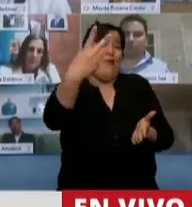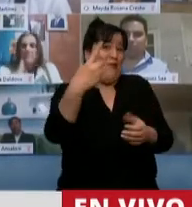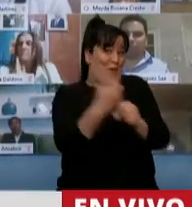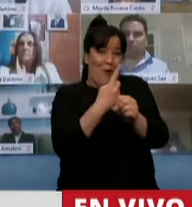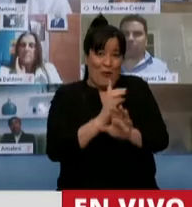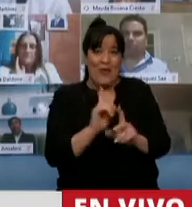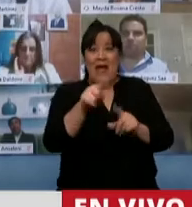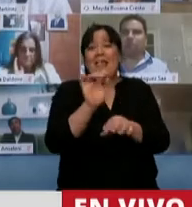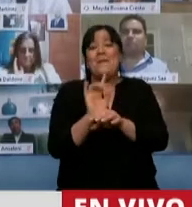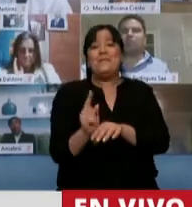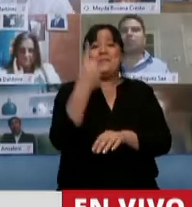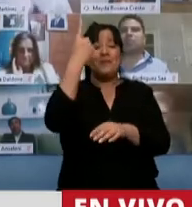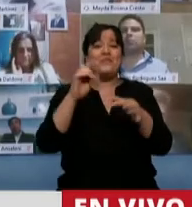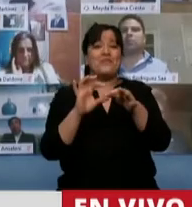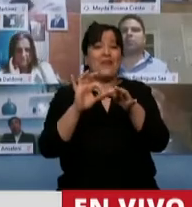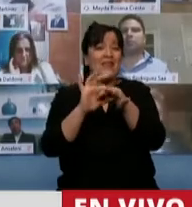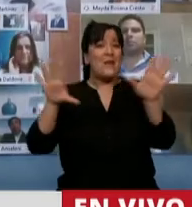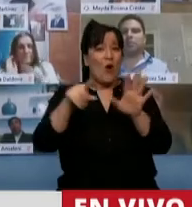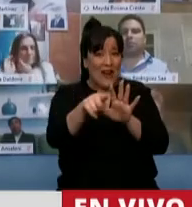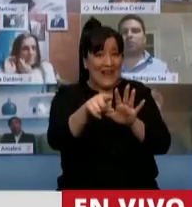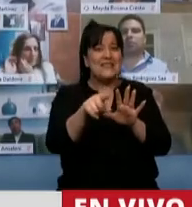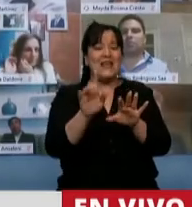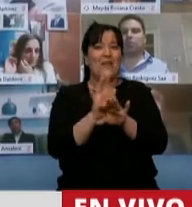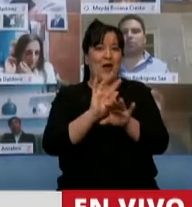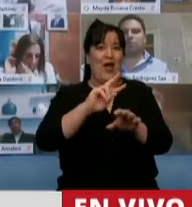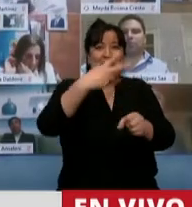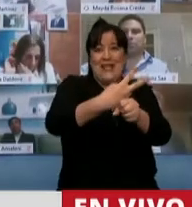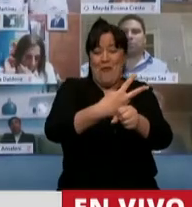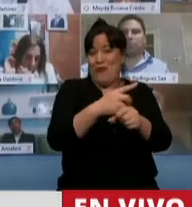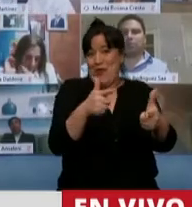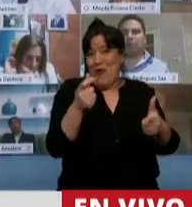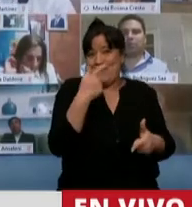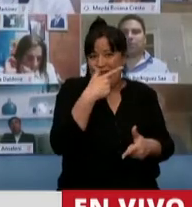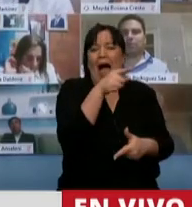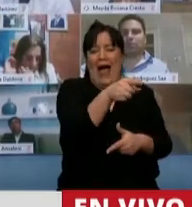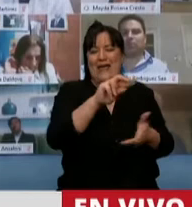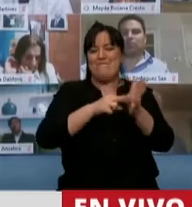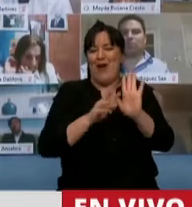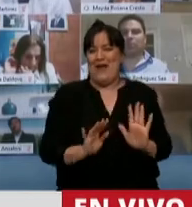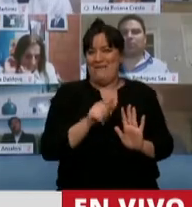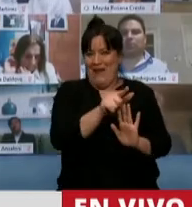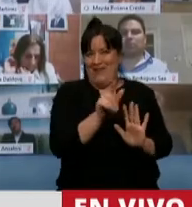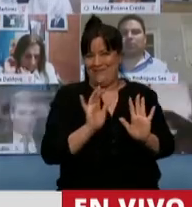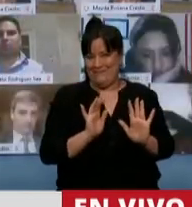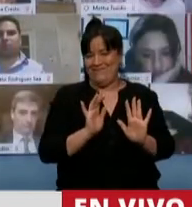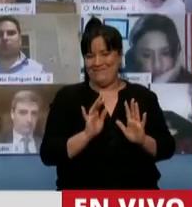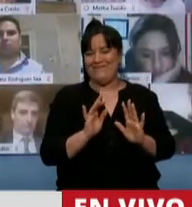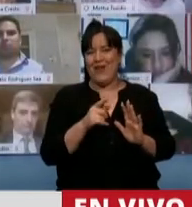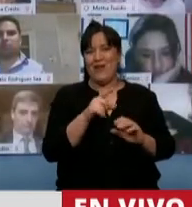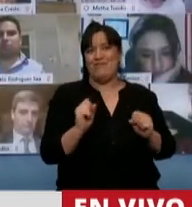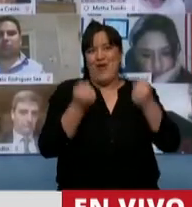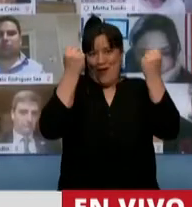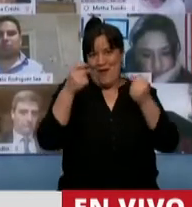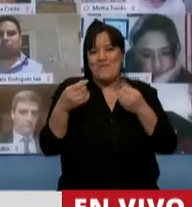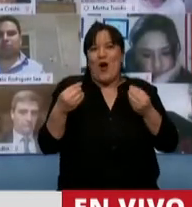de la democracia que no reelige. Y creo que ahí está aquí de la cuestión, porque fue la propia